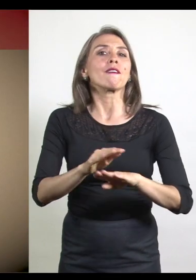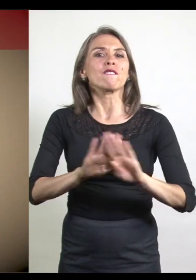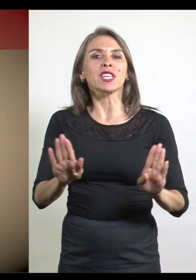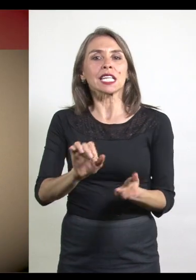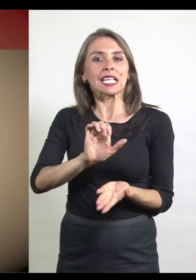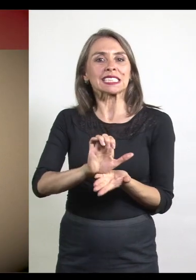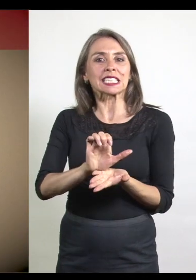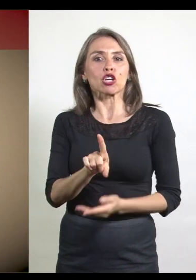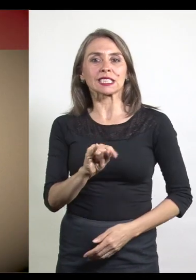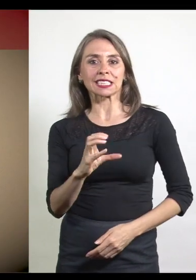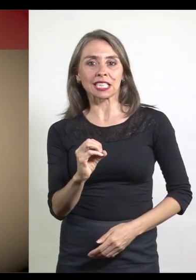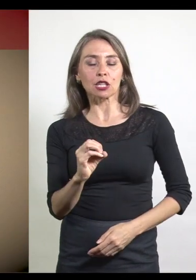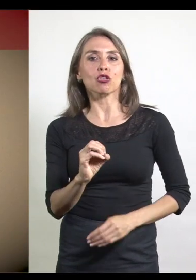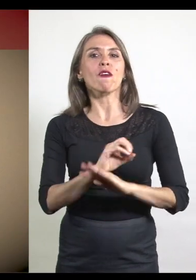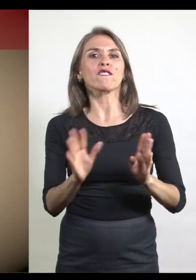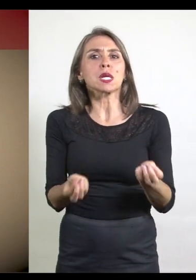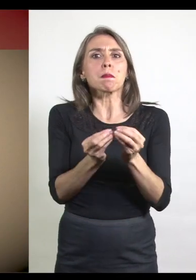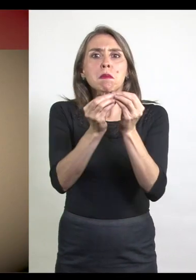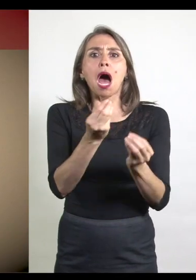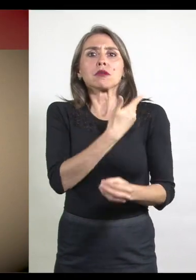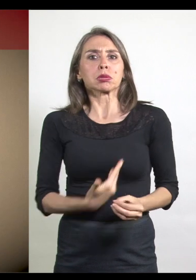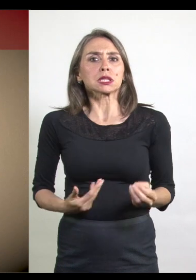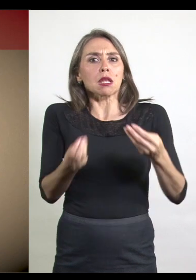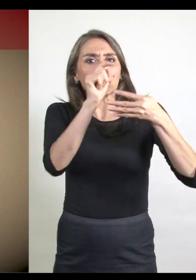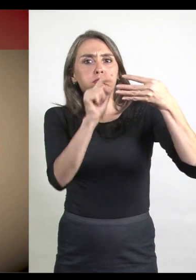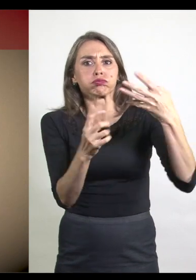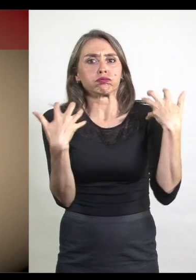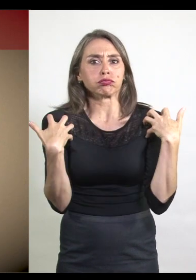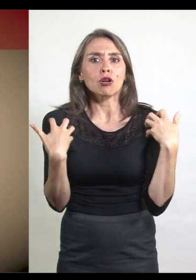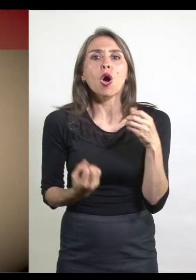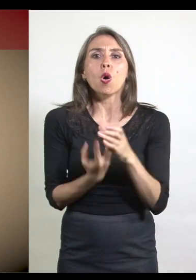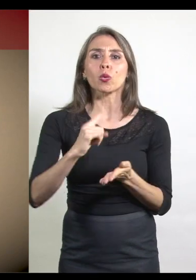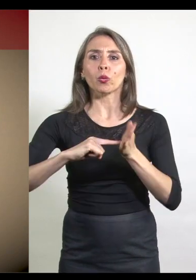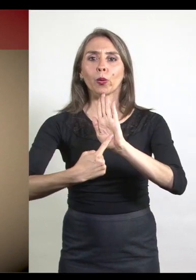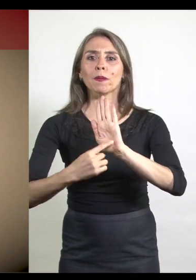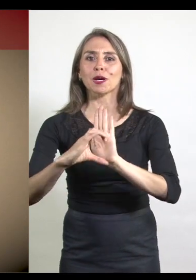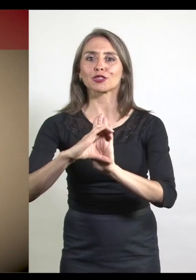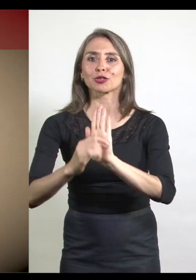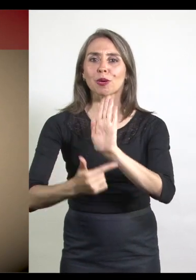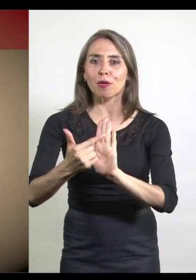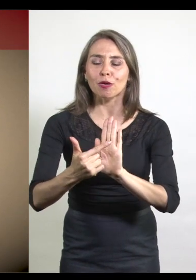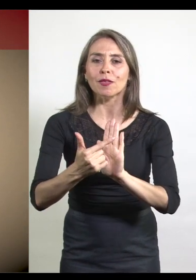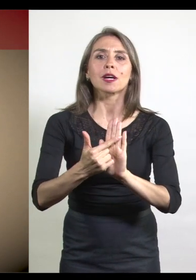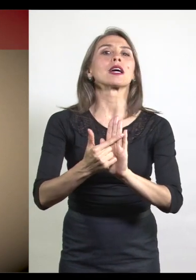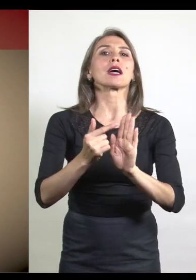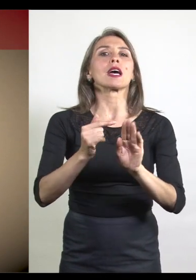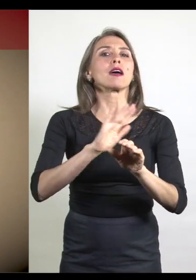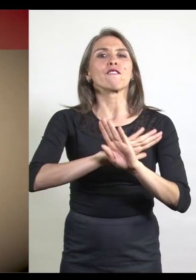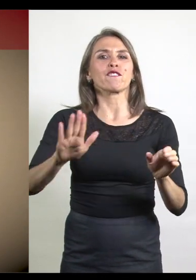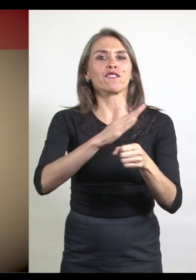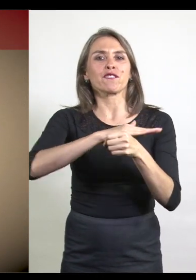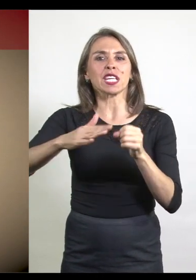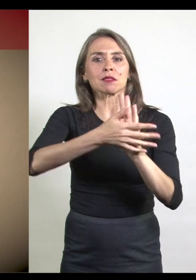del estado de sitio y de las facultades extraordinarias, la dictación de una nueva constitución política, la derogación de la reelección